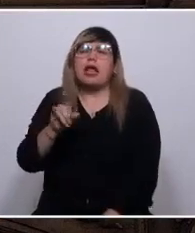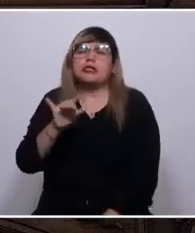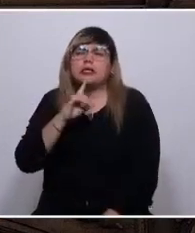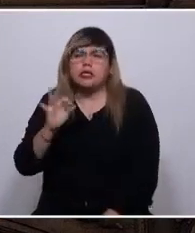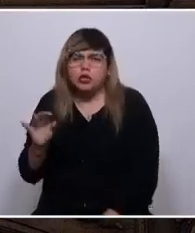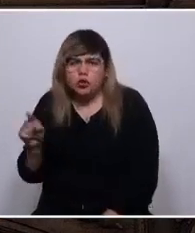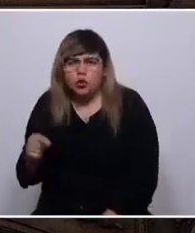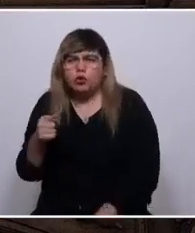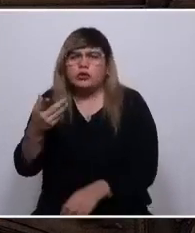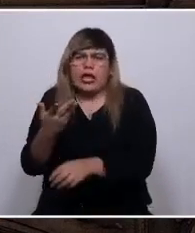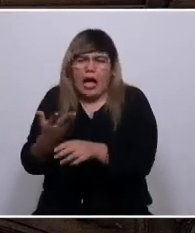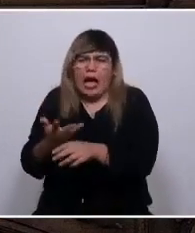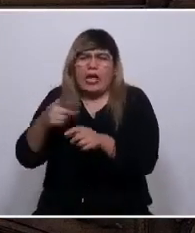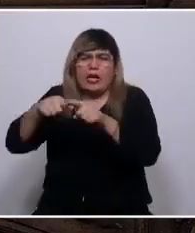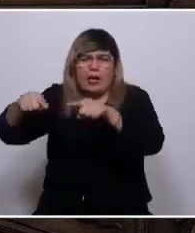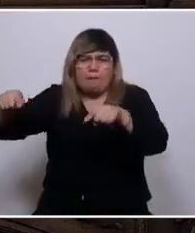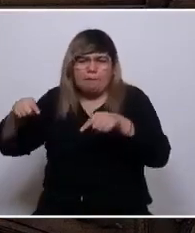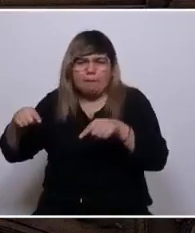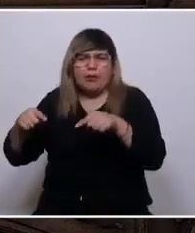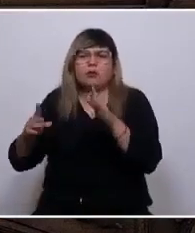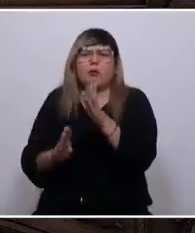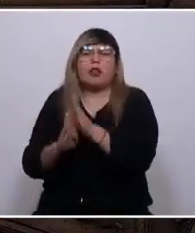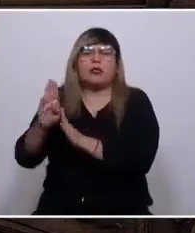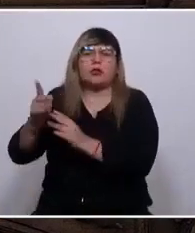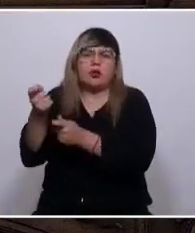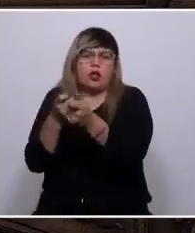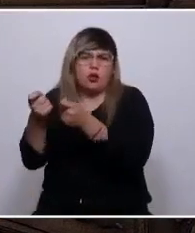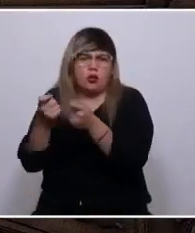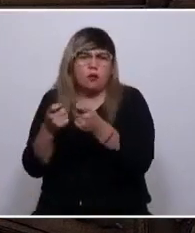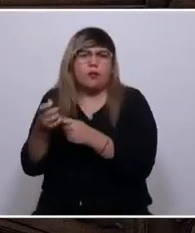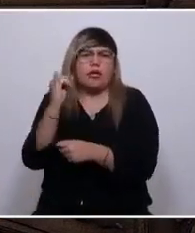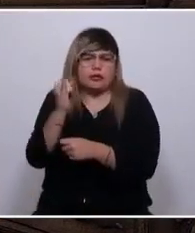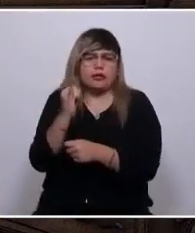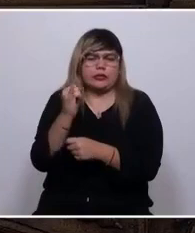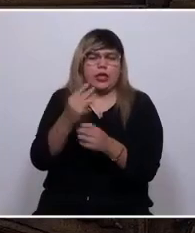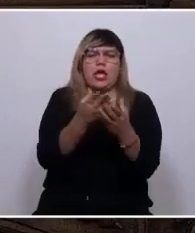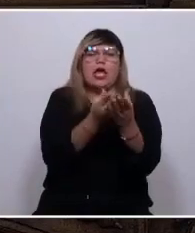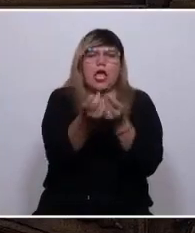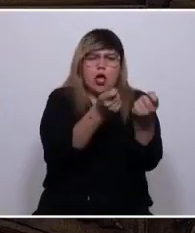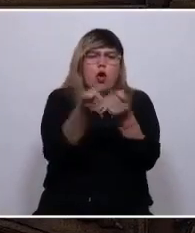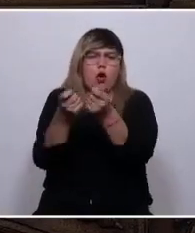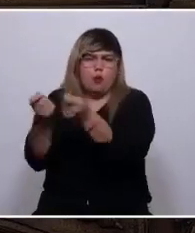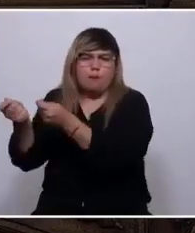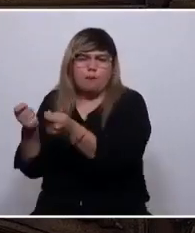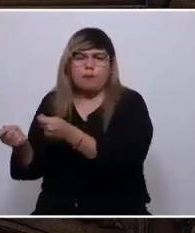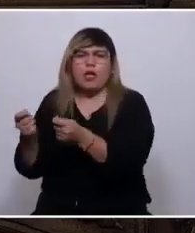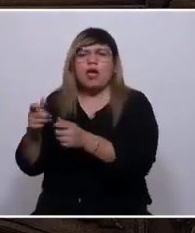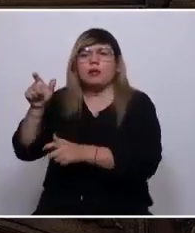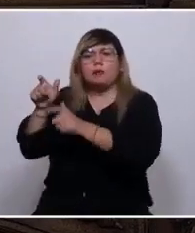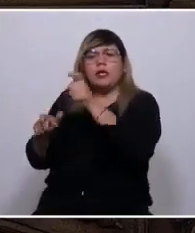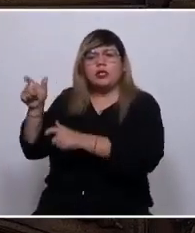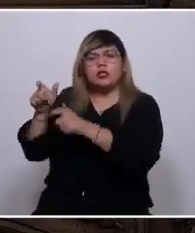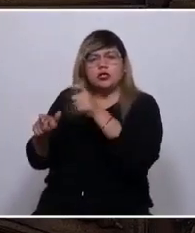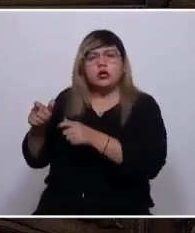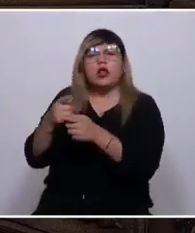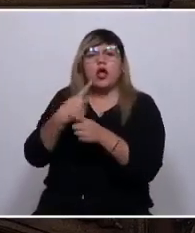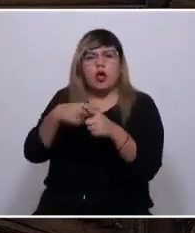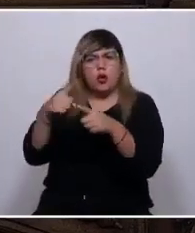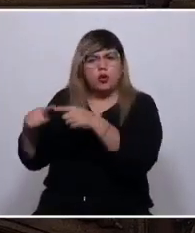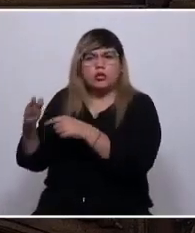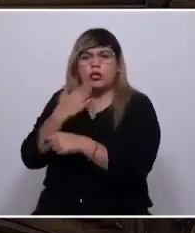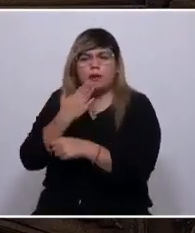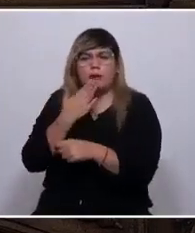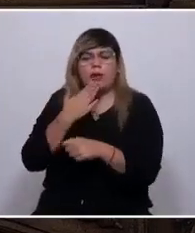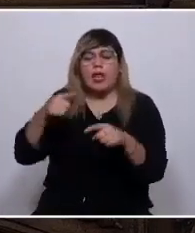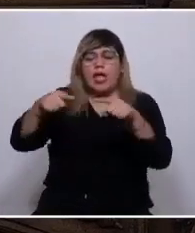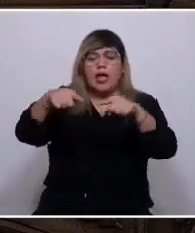mucho espacio. Espacio para el desarrollo de economías, sí, en plural, economías. Solidarias, cooperativas, locales, circulares y muchas otras. Espacio